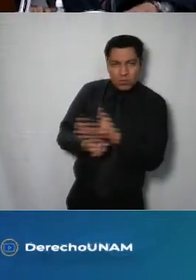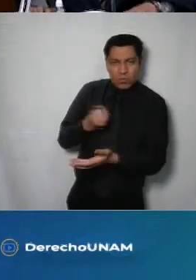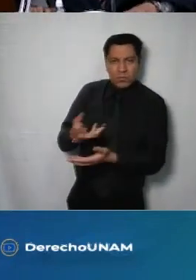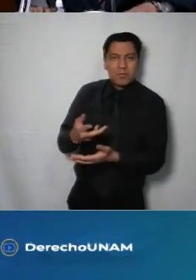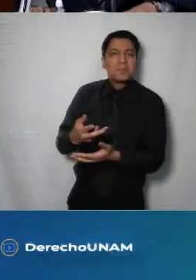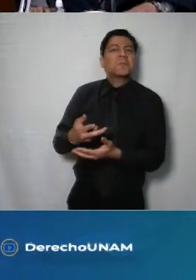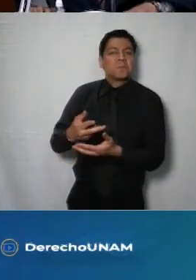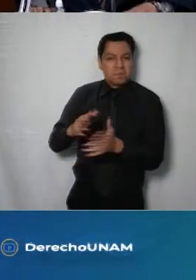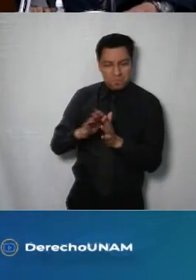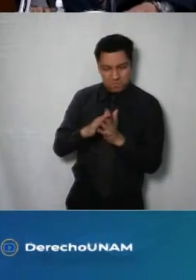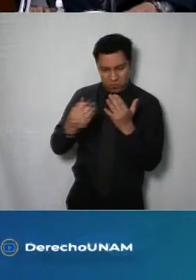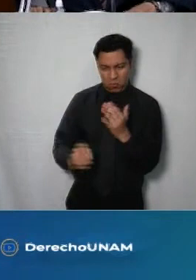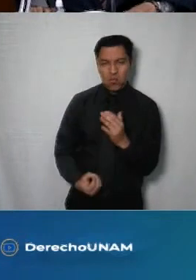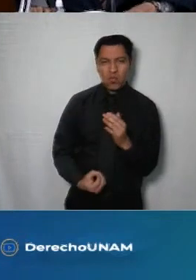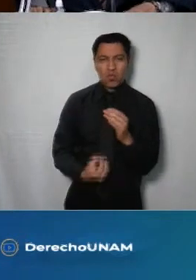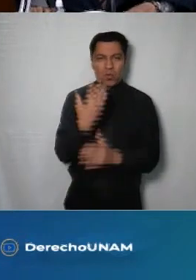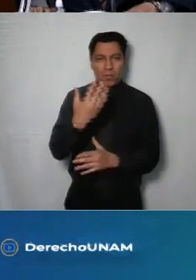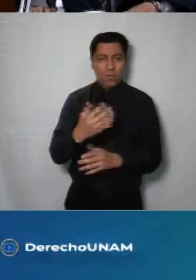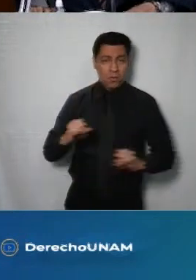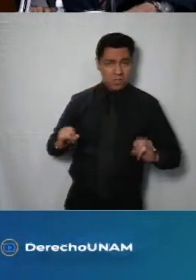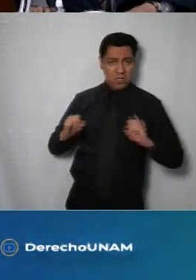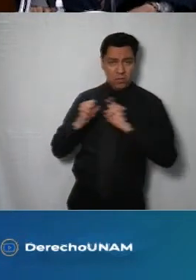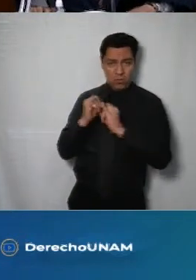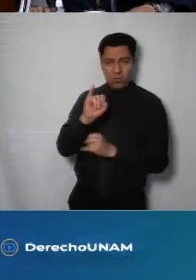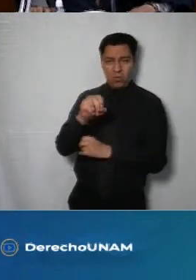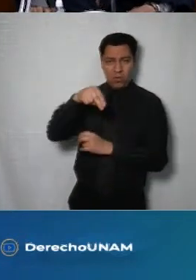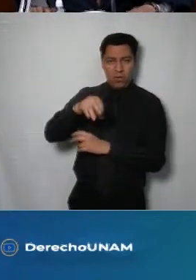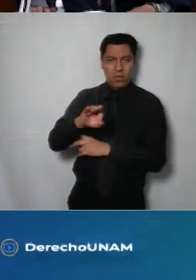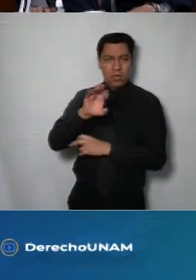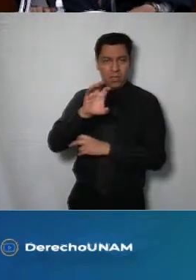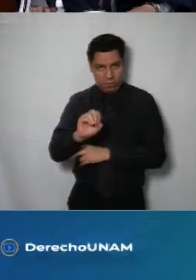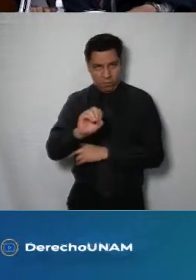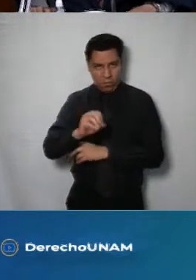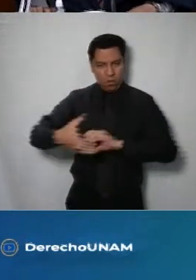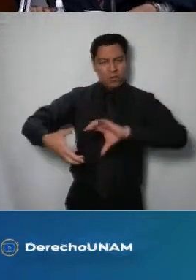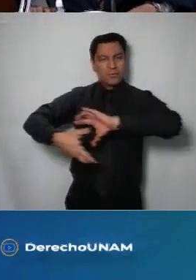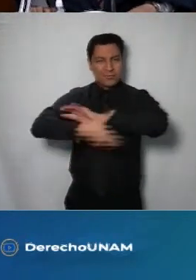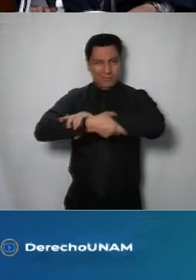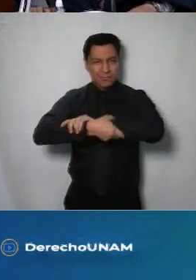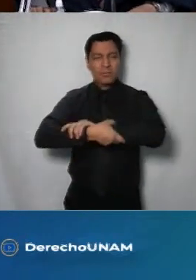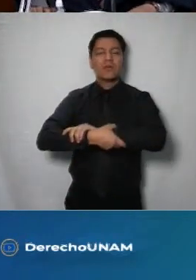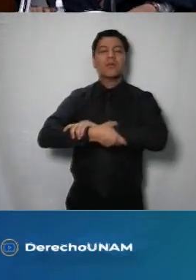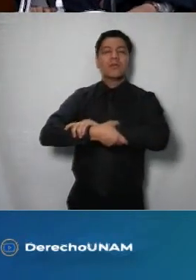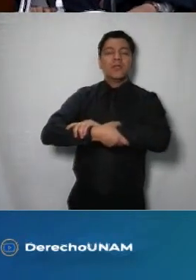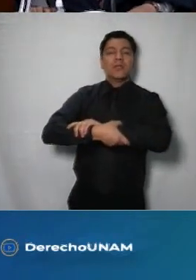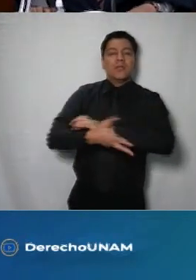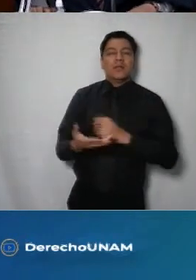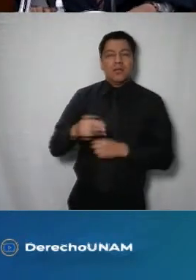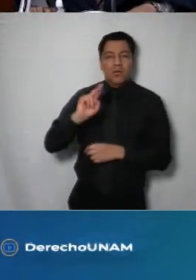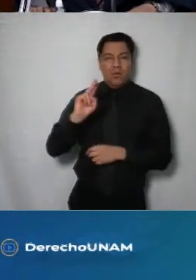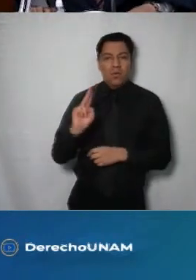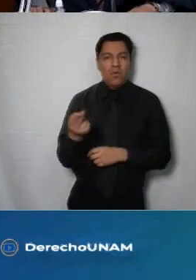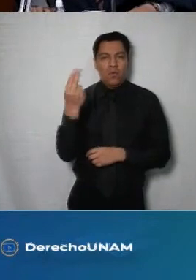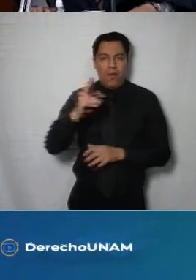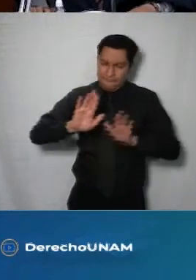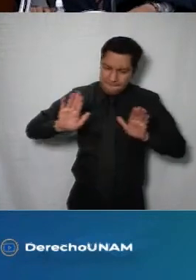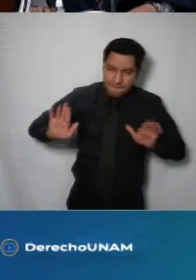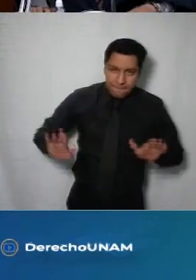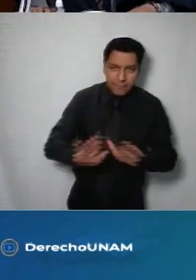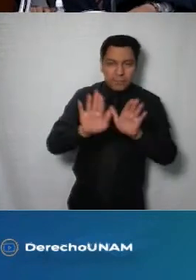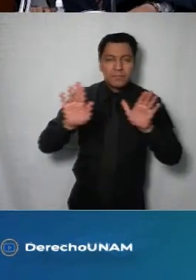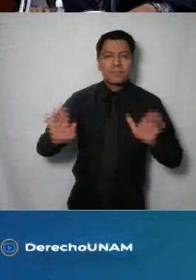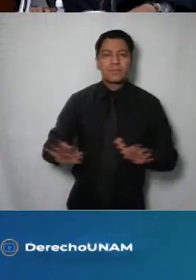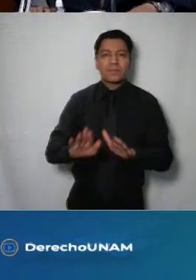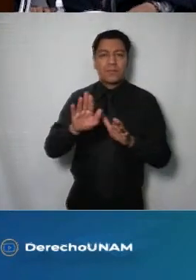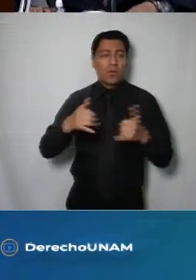de la Facultad de Derecho y de nuestro instituto en la formación constante e íntegra de las juventudes mexicanas fomentando en los estudiantes